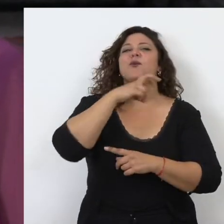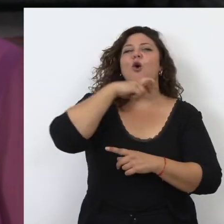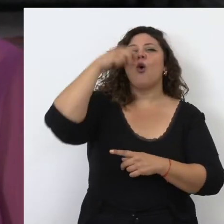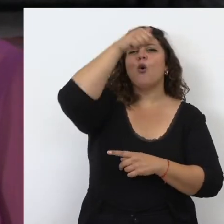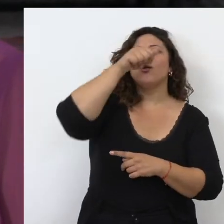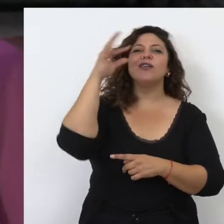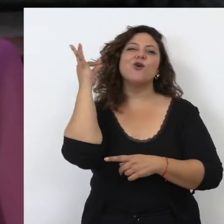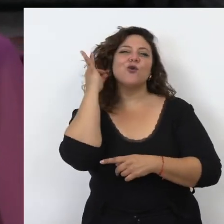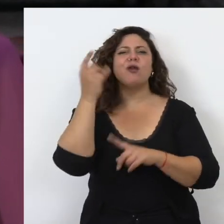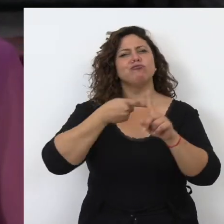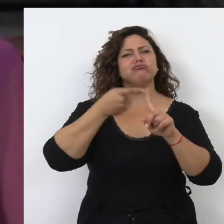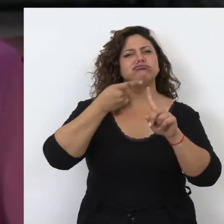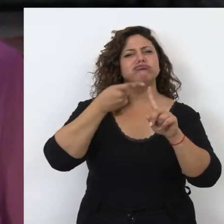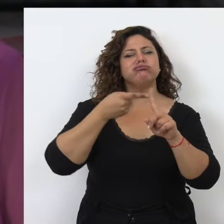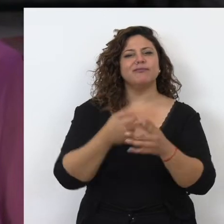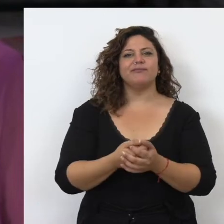judíos y las judías. decir,